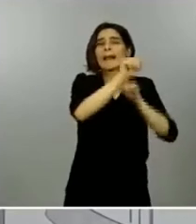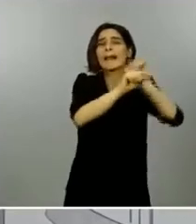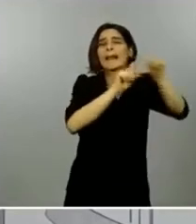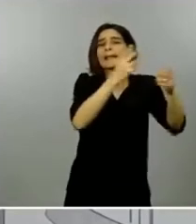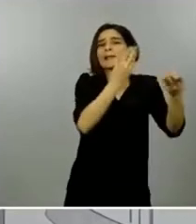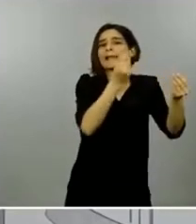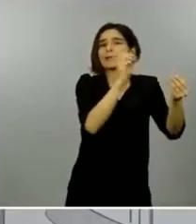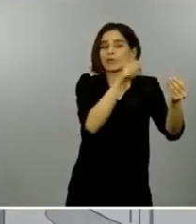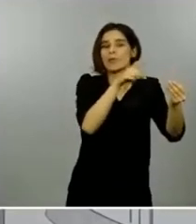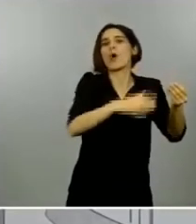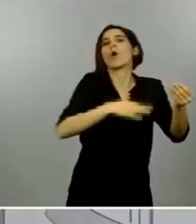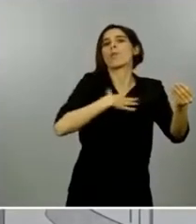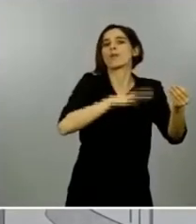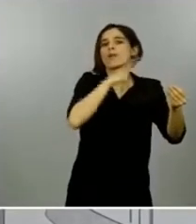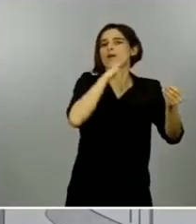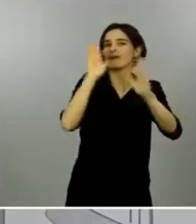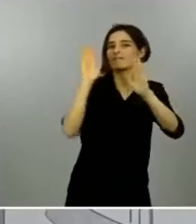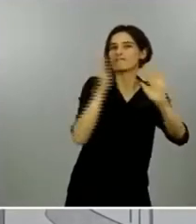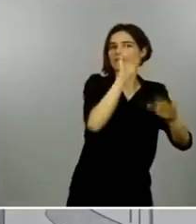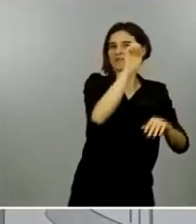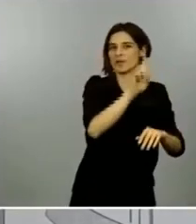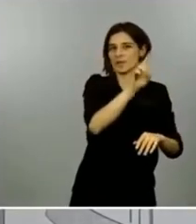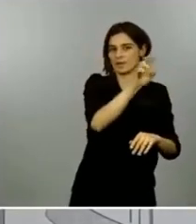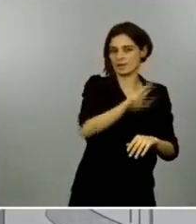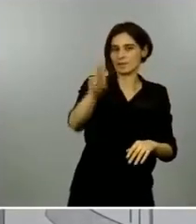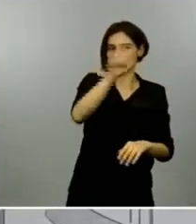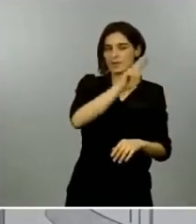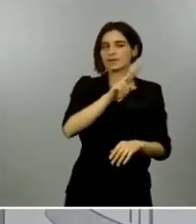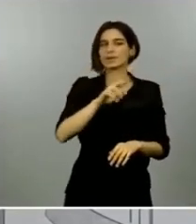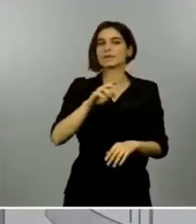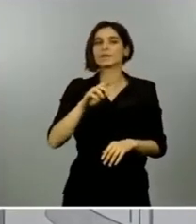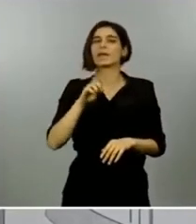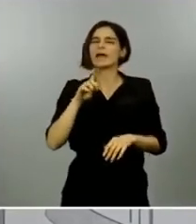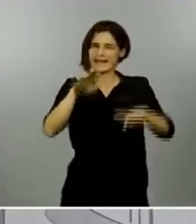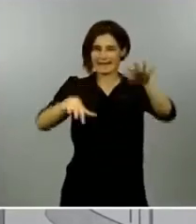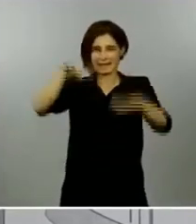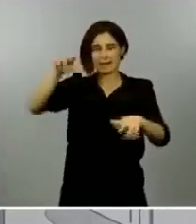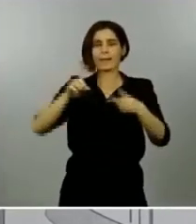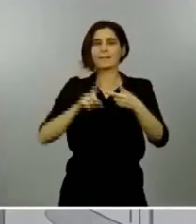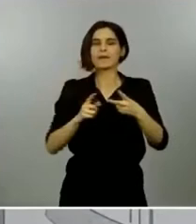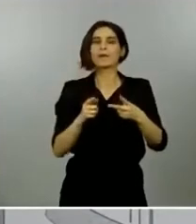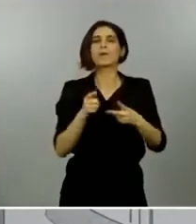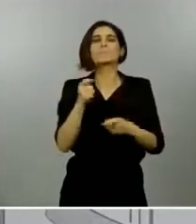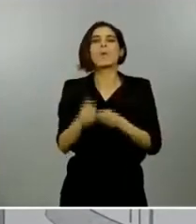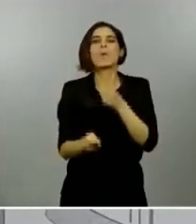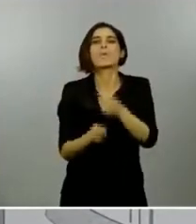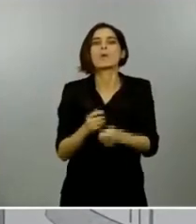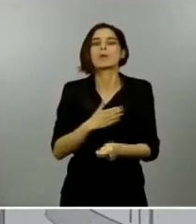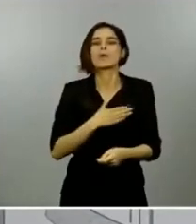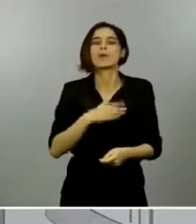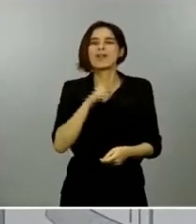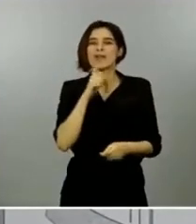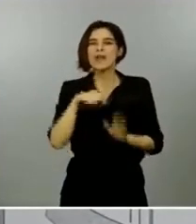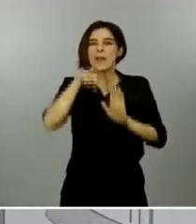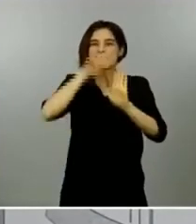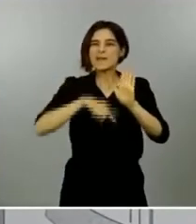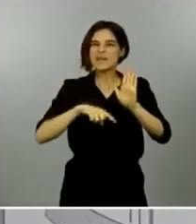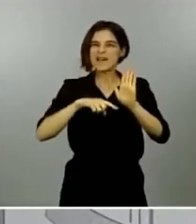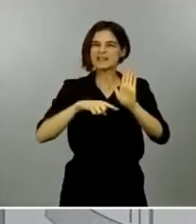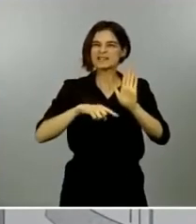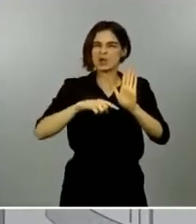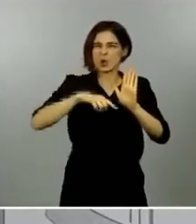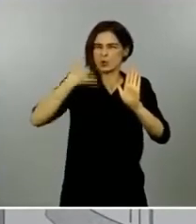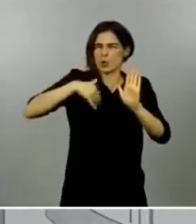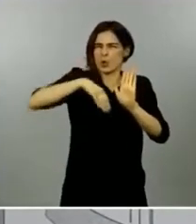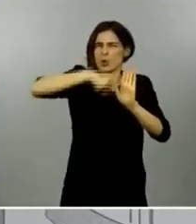Junto a esa simetría será gradual porque iremos dando pasos sucesivos y consolidando esos avances para evitar recaídas en la medida de